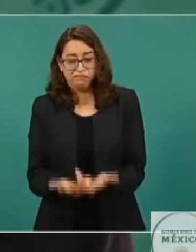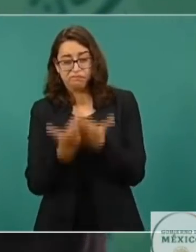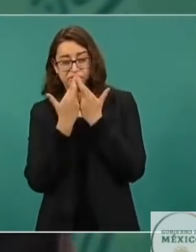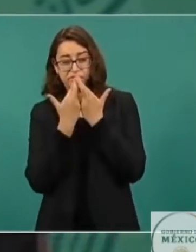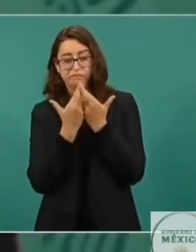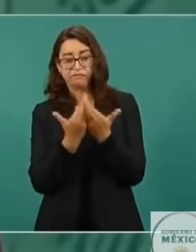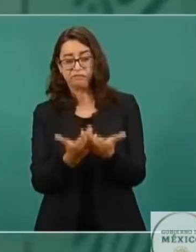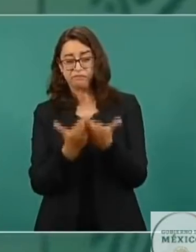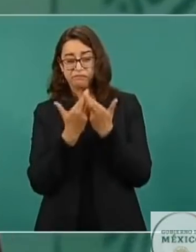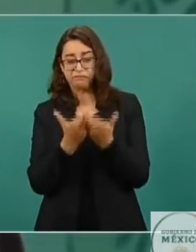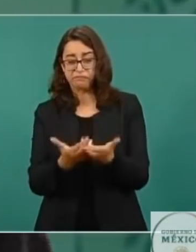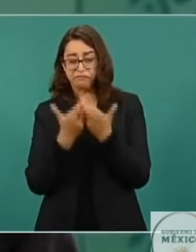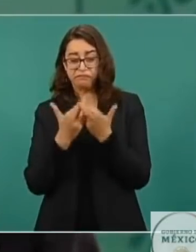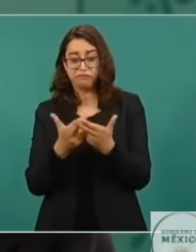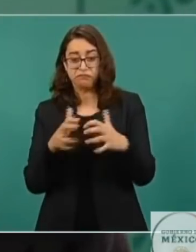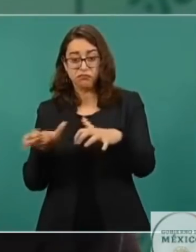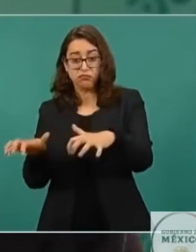tanto dinero en tan pocas manos.